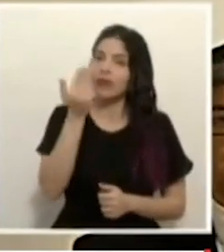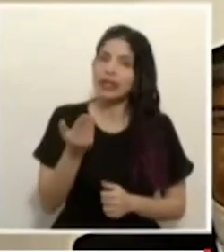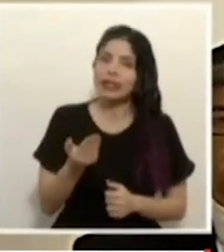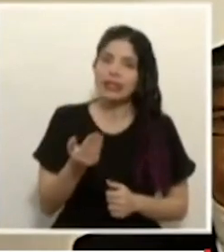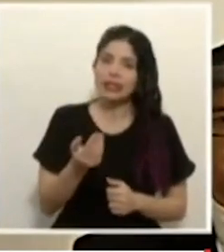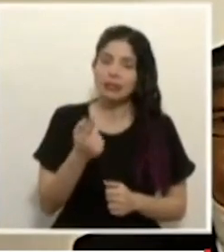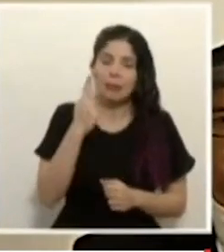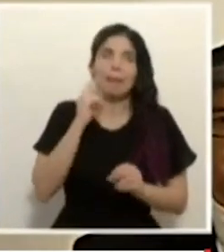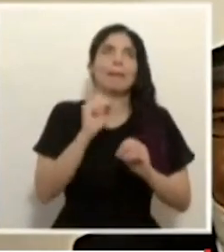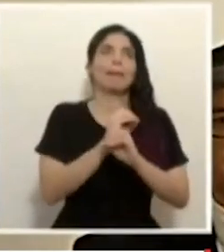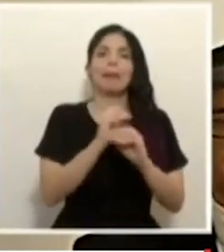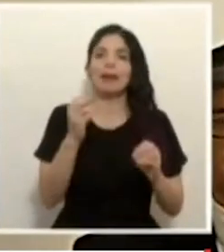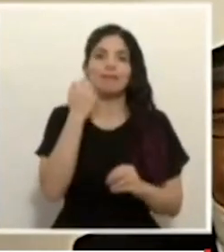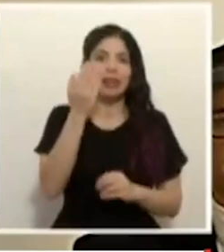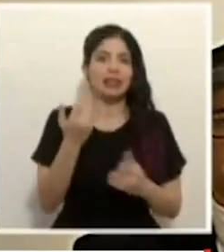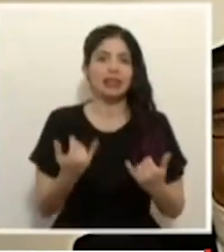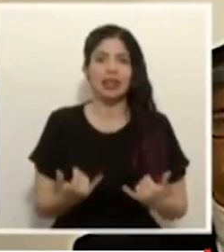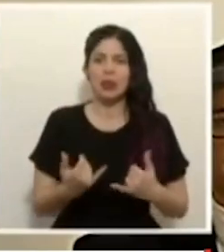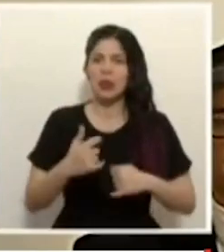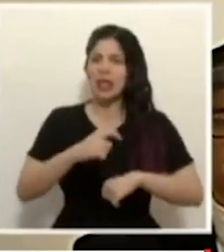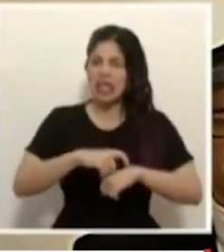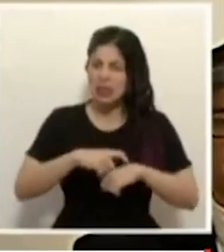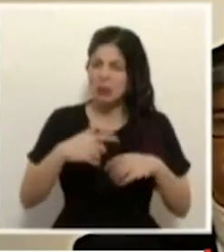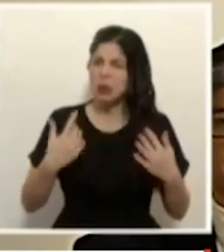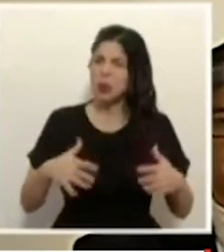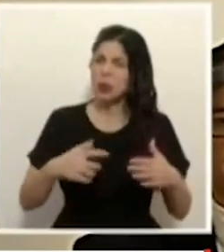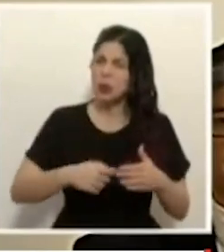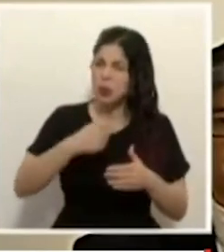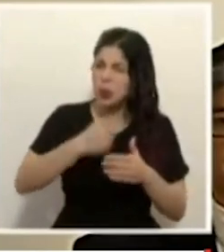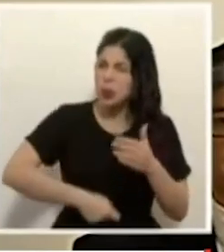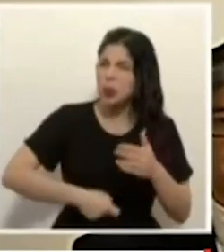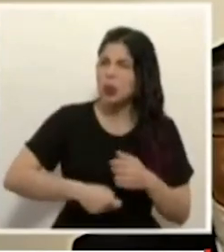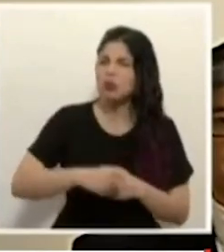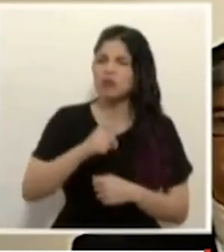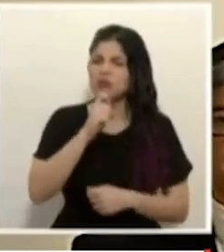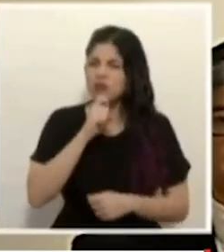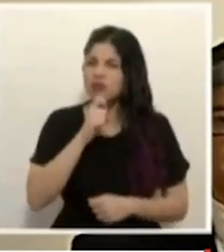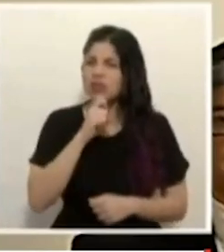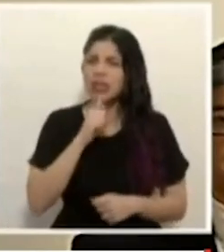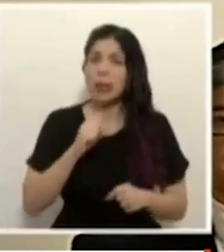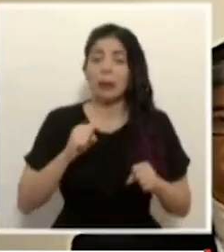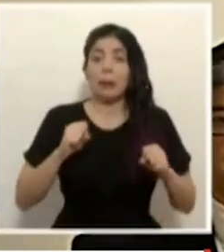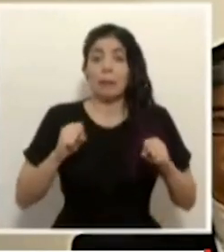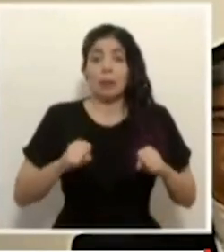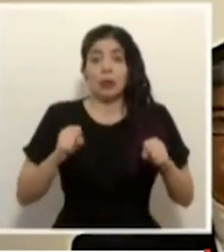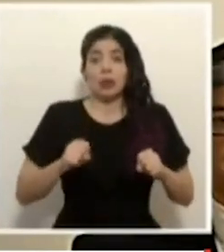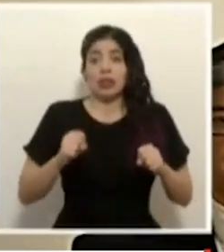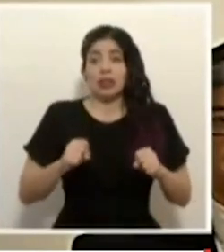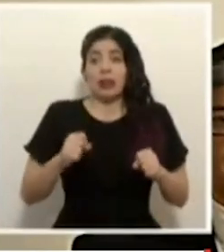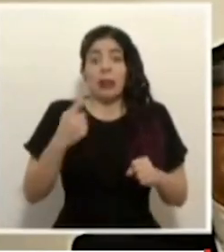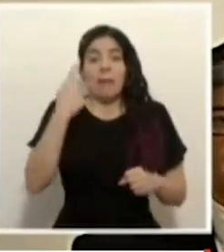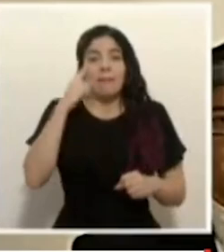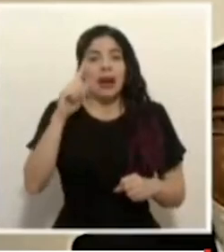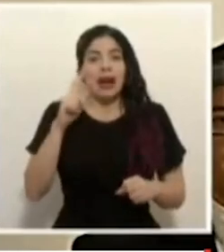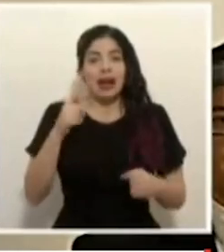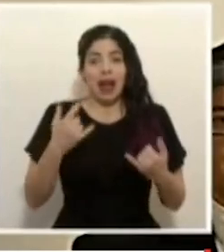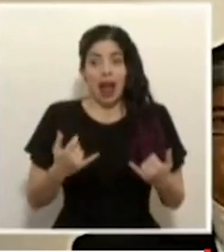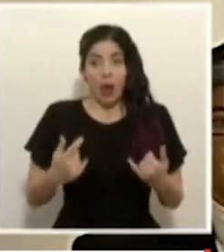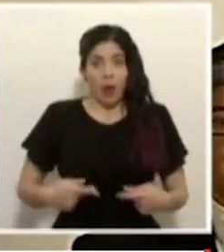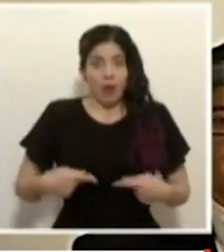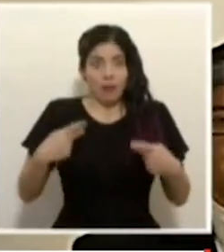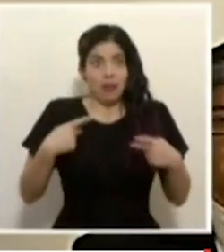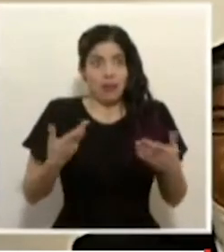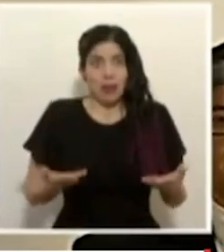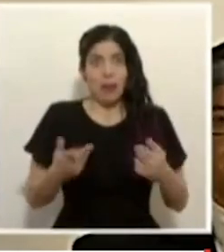para nada fácil. Son tiempos duros, difíciles. Es probablemente para quienes vivimos hoy en el país